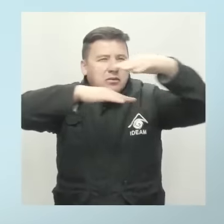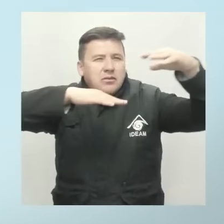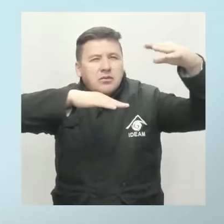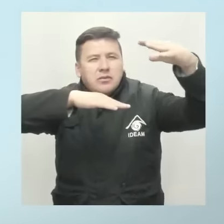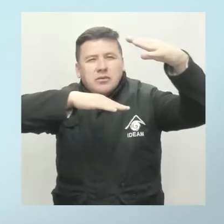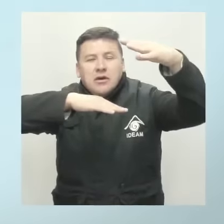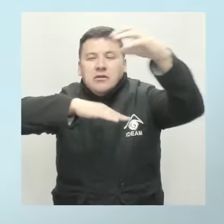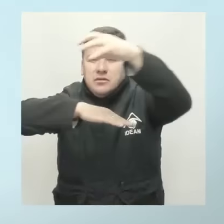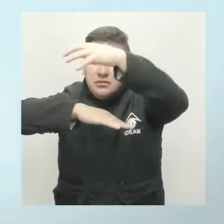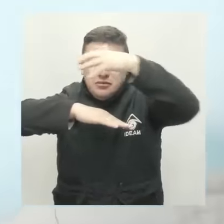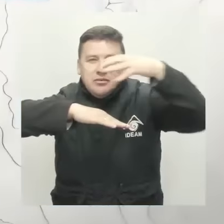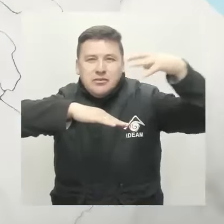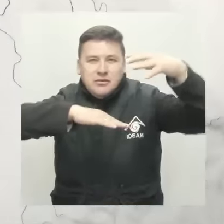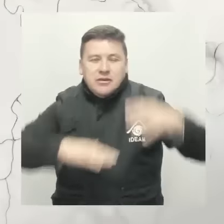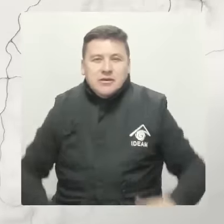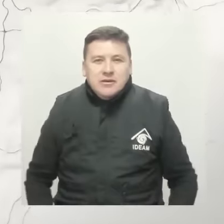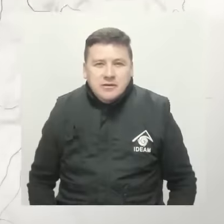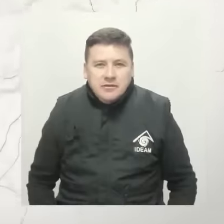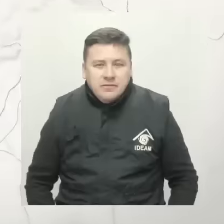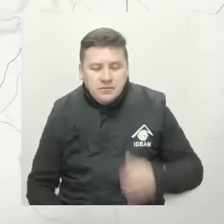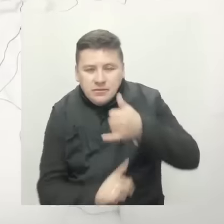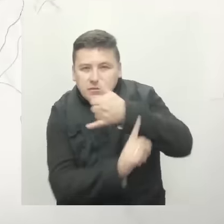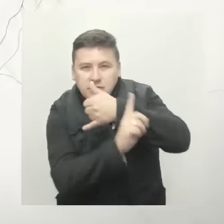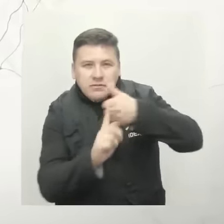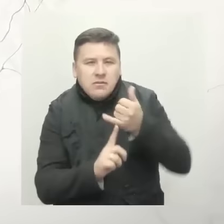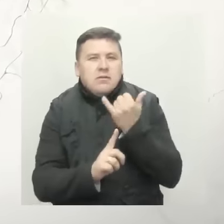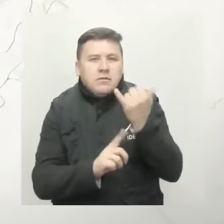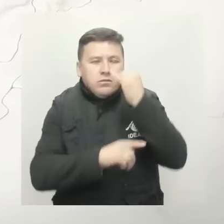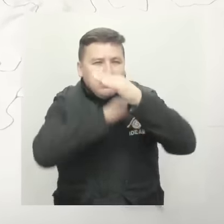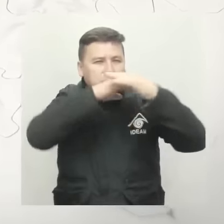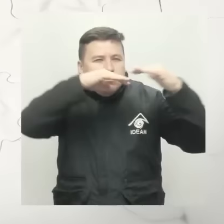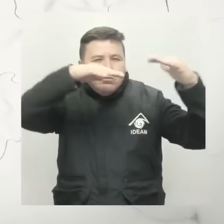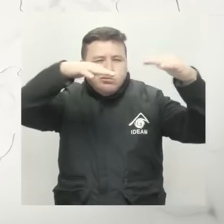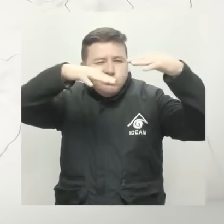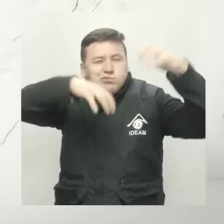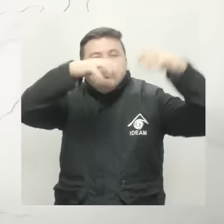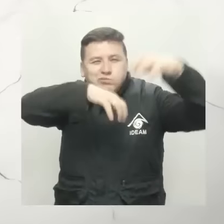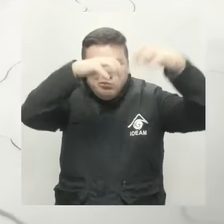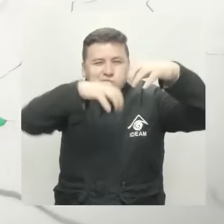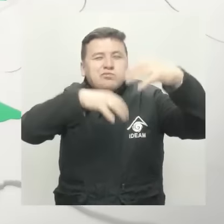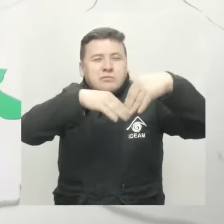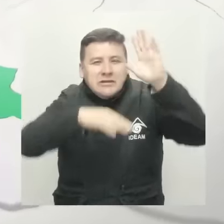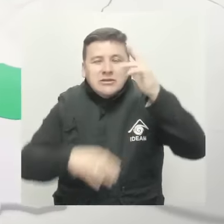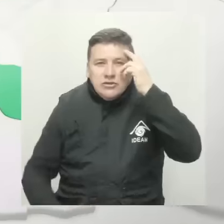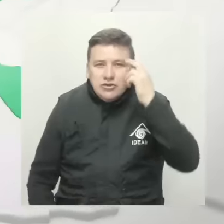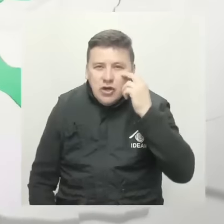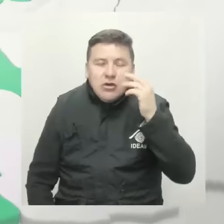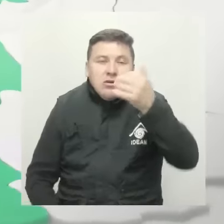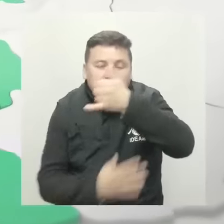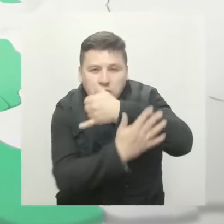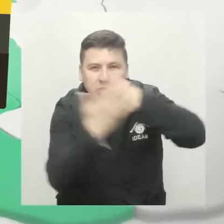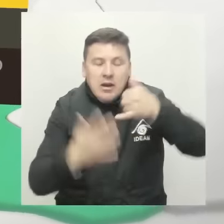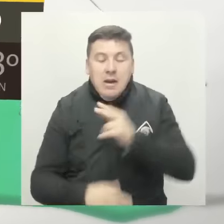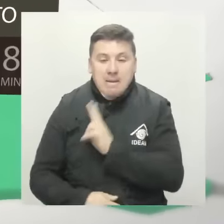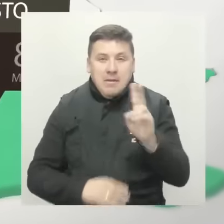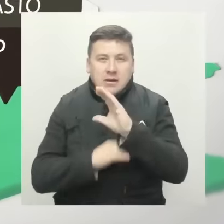sobre Providencia. El Pacífico tendrá presencia de nubes con lluvias en amplios sectores del Chocó y hacia las costas del Valle del